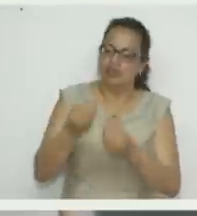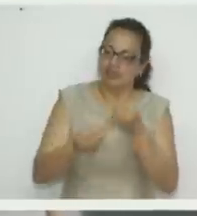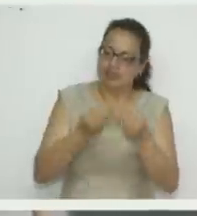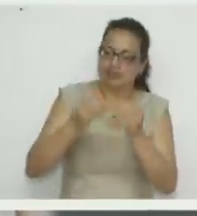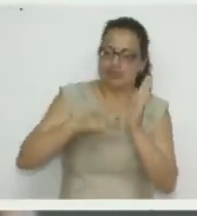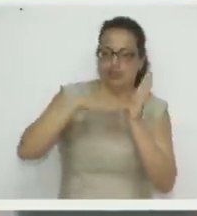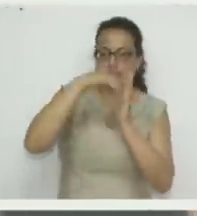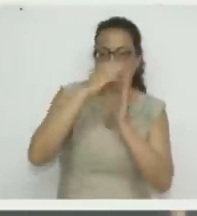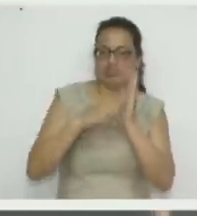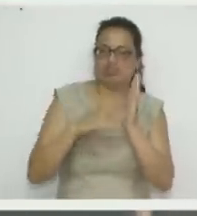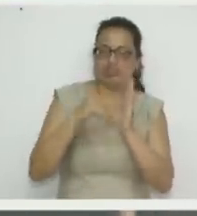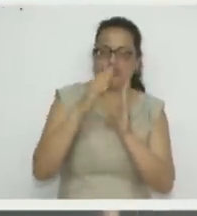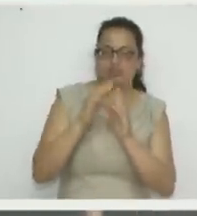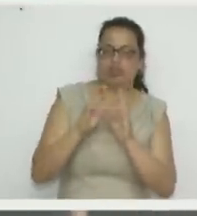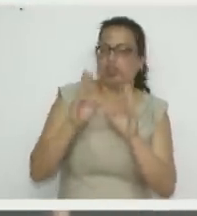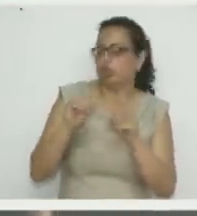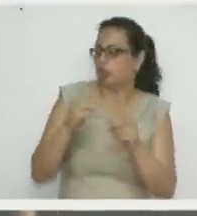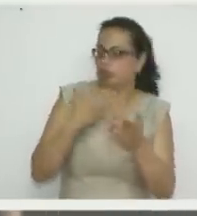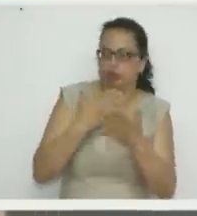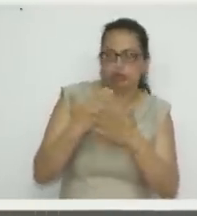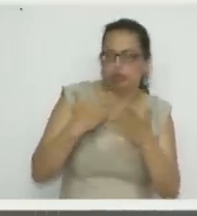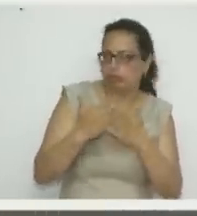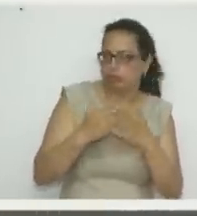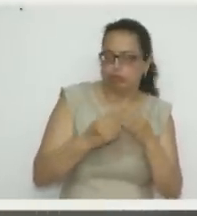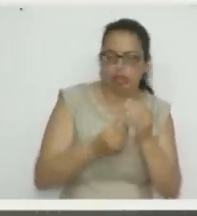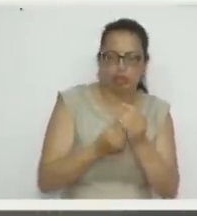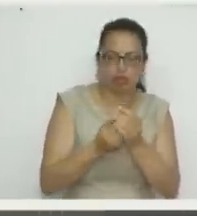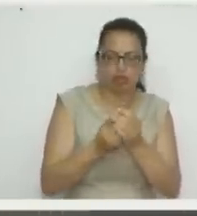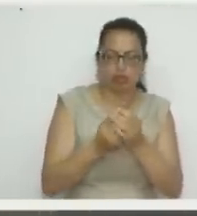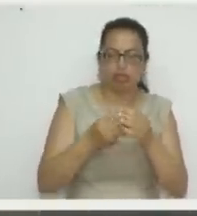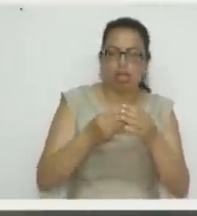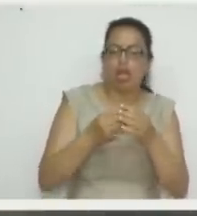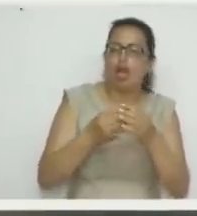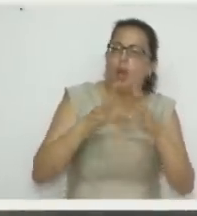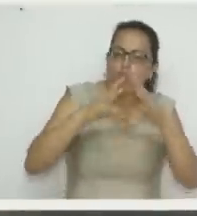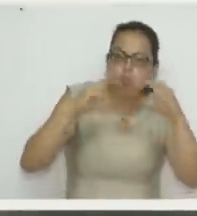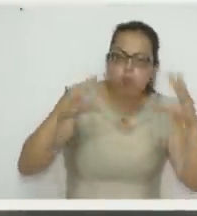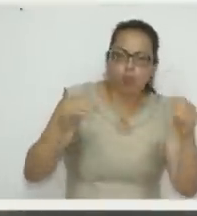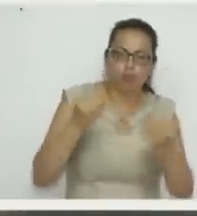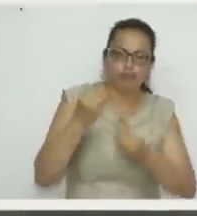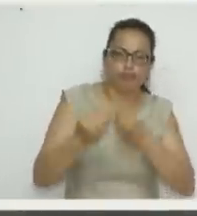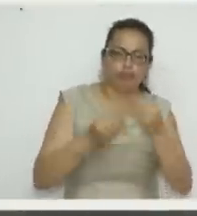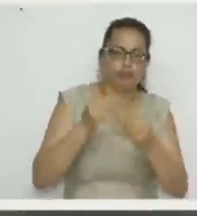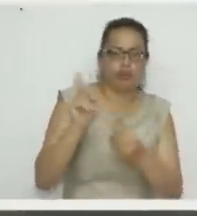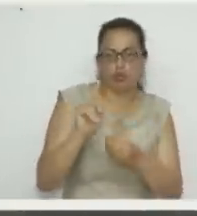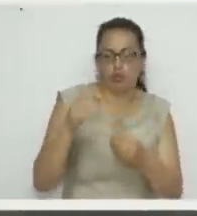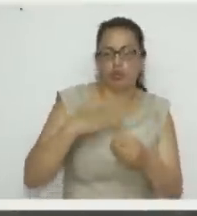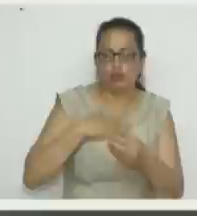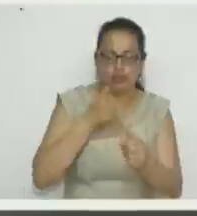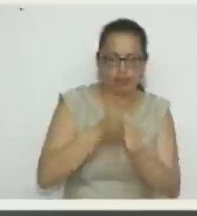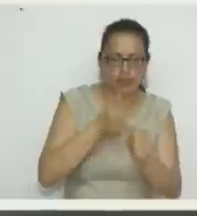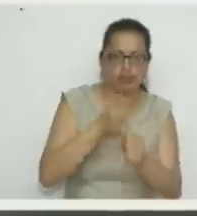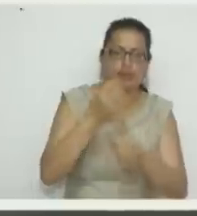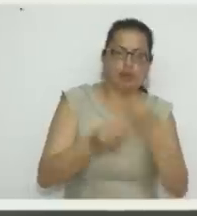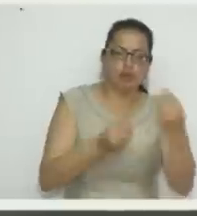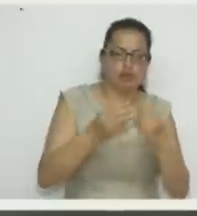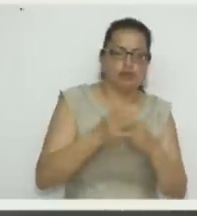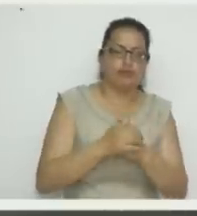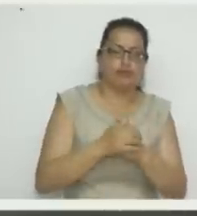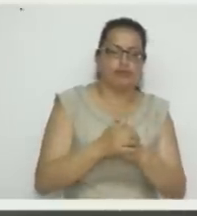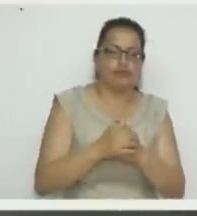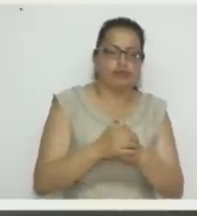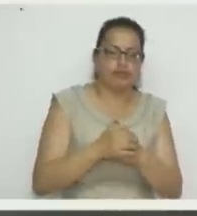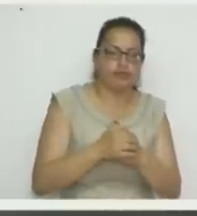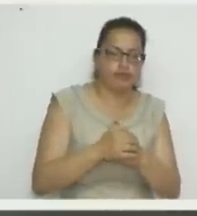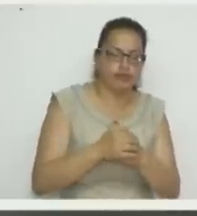No compré el foamy así decorado, no. Sino ese lo decoramos nosotros. Ah, no es estampado. No, no, ese lo estampamos,